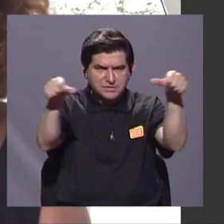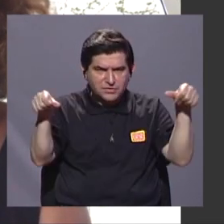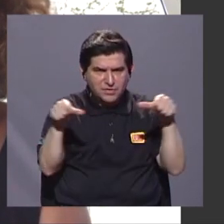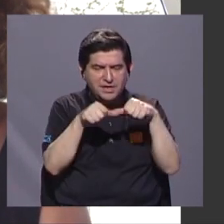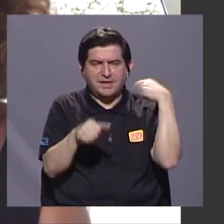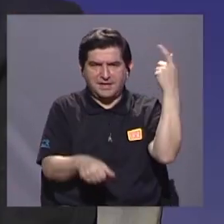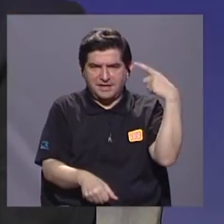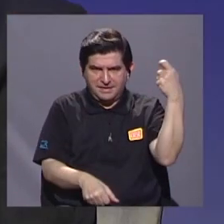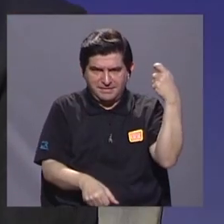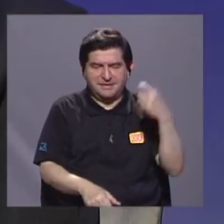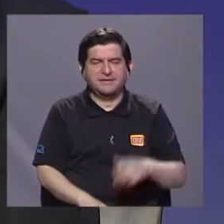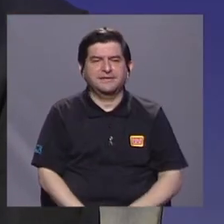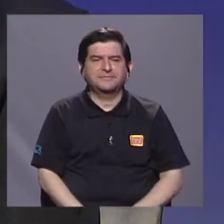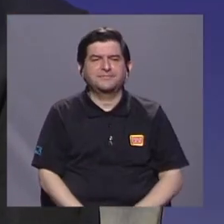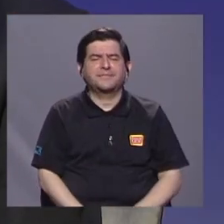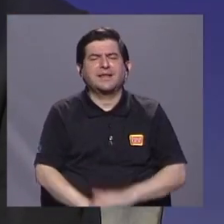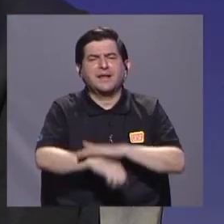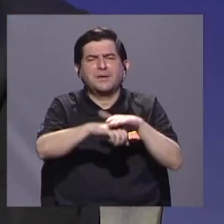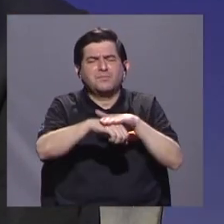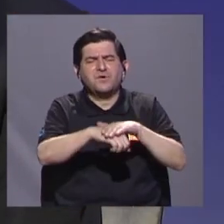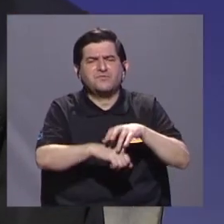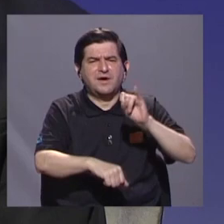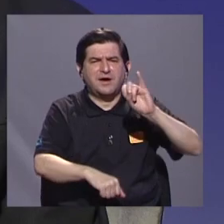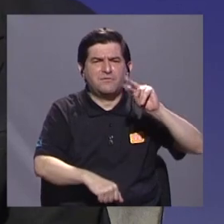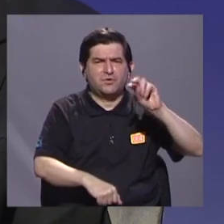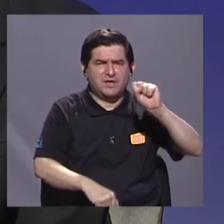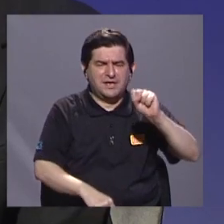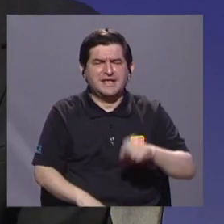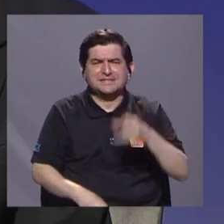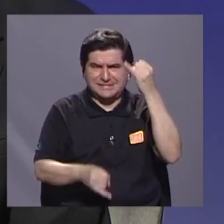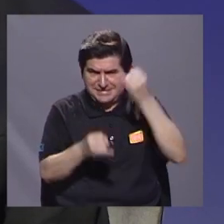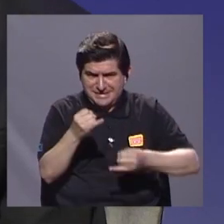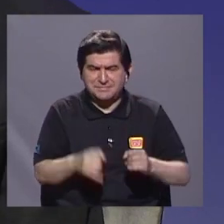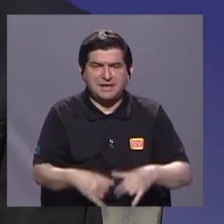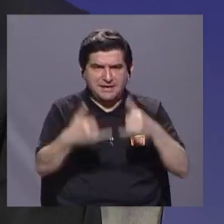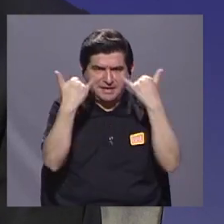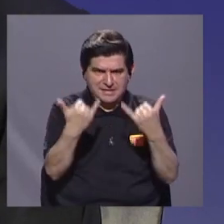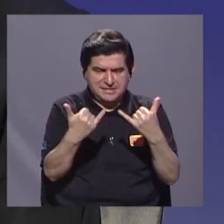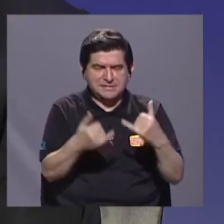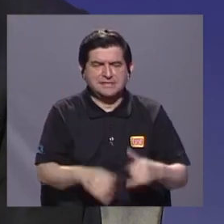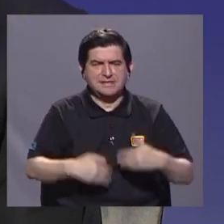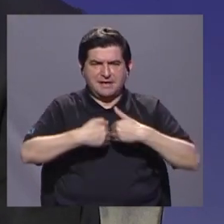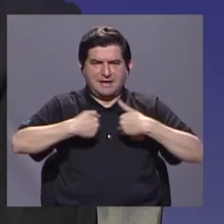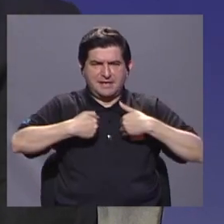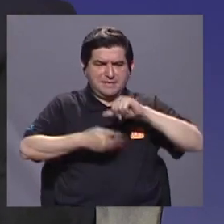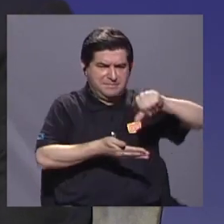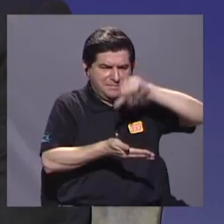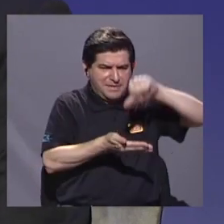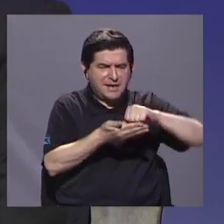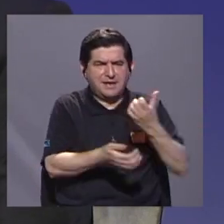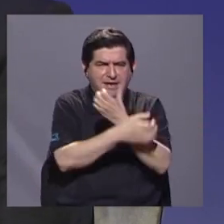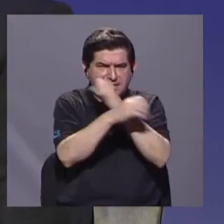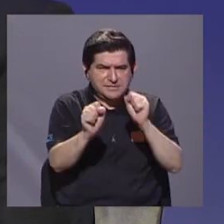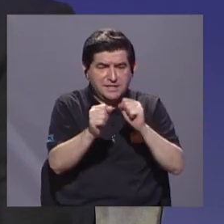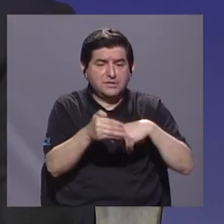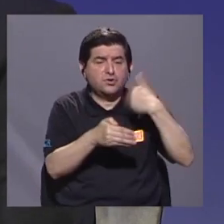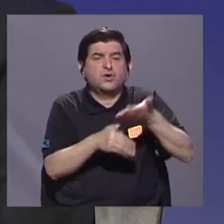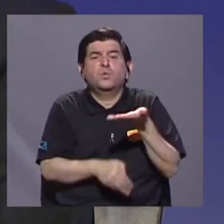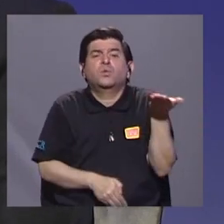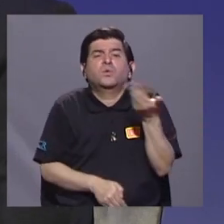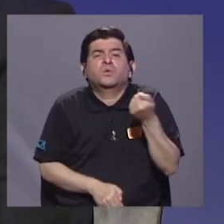Guanacaste. Inés, por favor, si nos termina. Ya el animal está en el centro de rescate. ¿Qué sigue a partir de ahí?